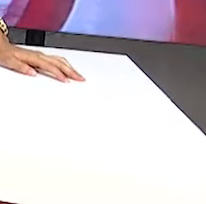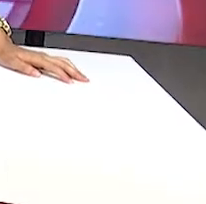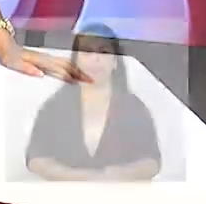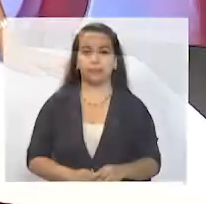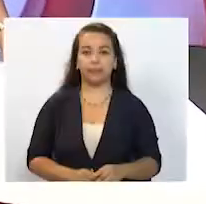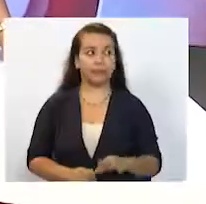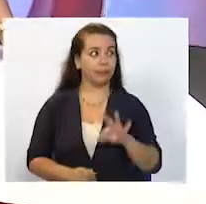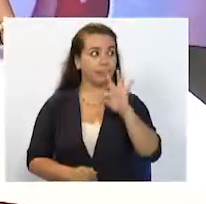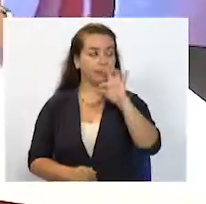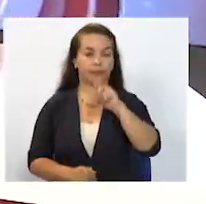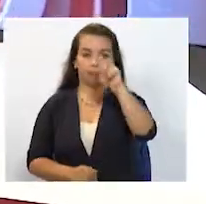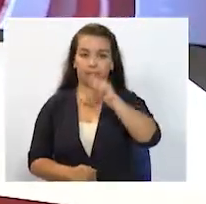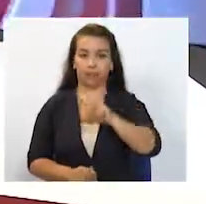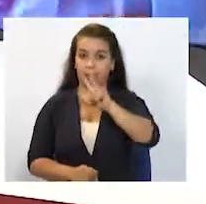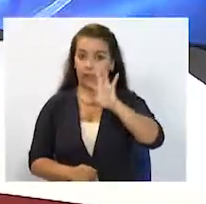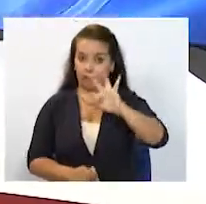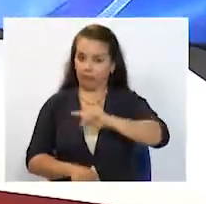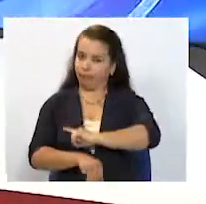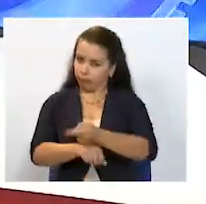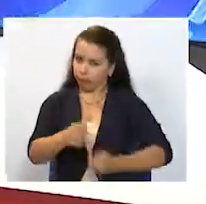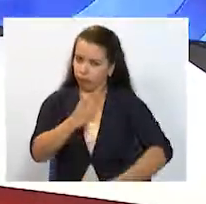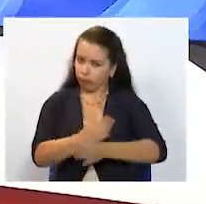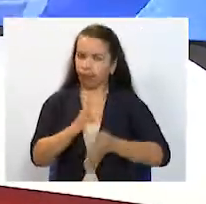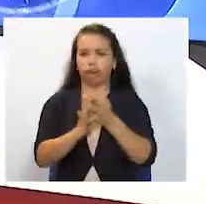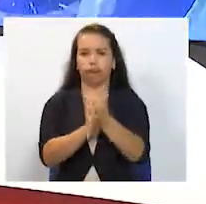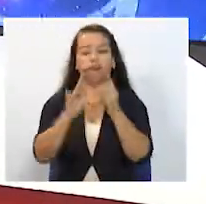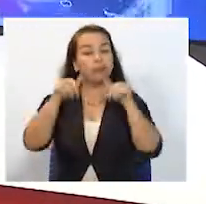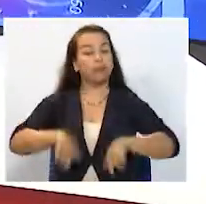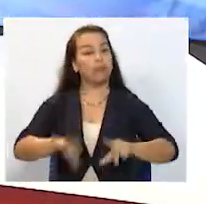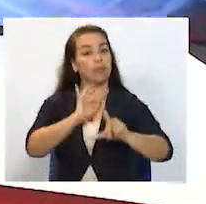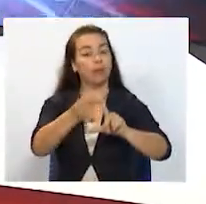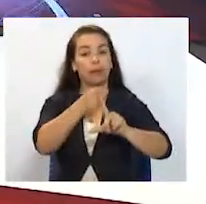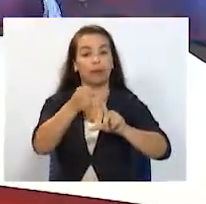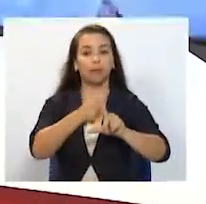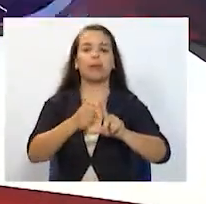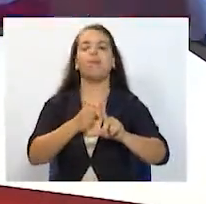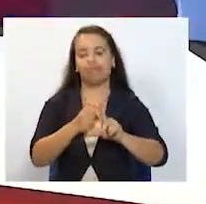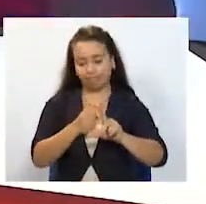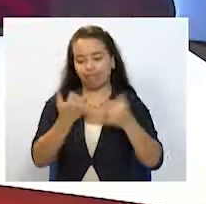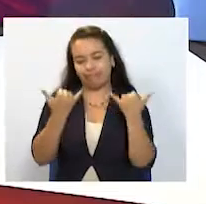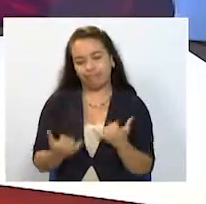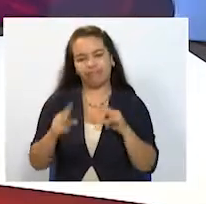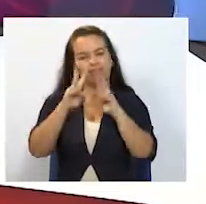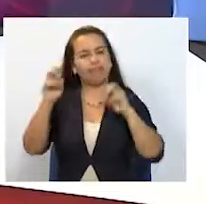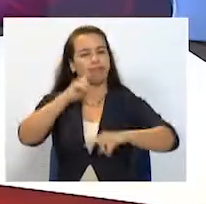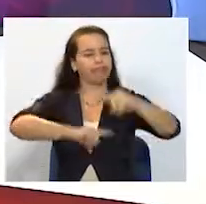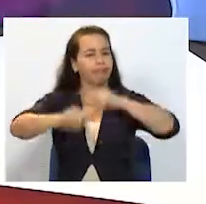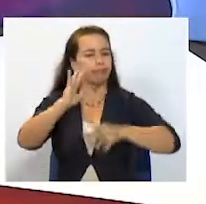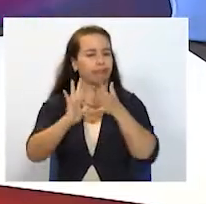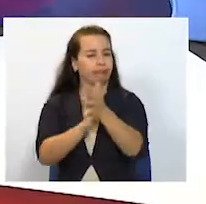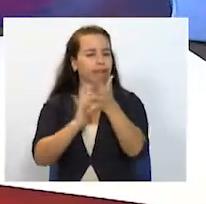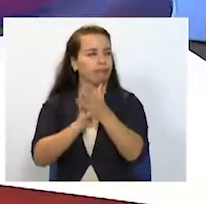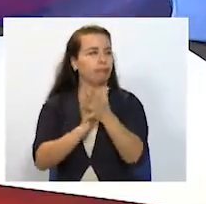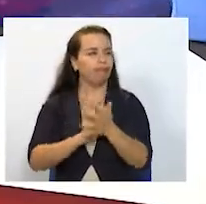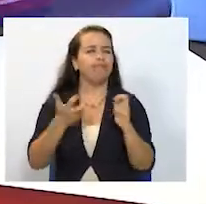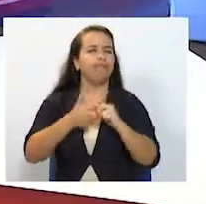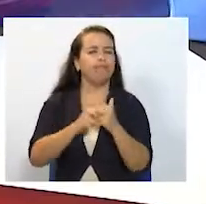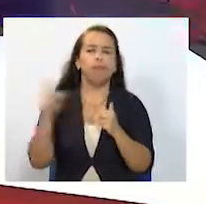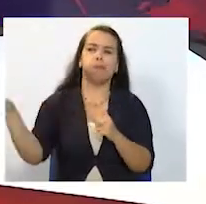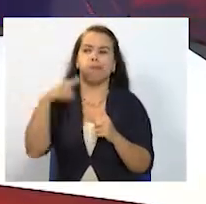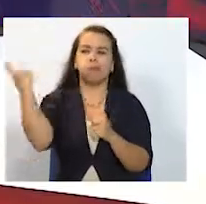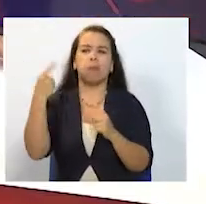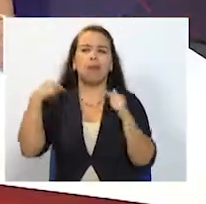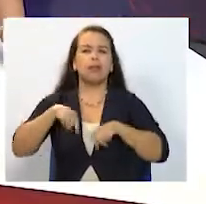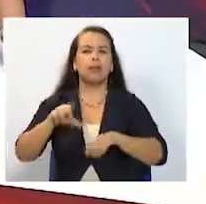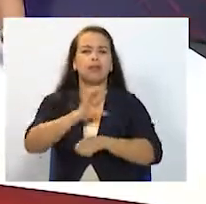8 de la noche, 23 minutos Continuamos con más información en Telecafe Noticias y justamente en estos momentos vamos a comenzar a hablar de la problemática que presentan